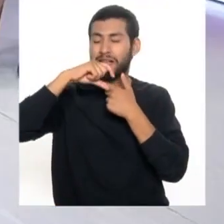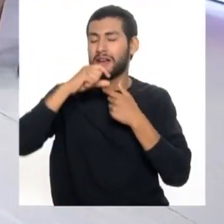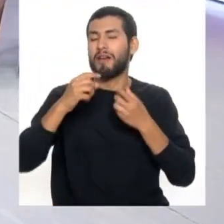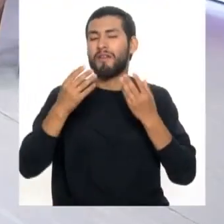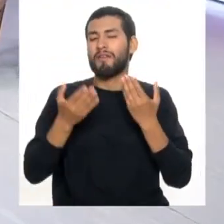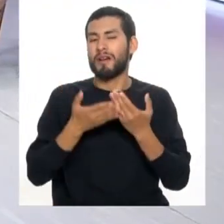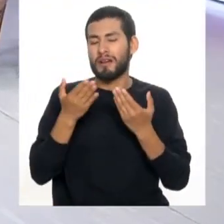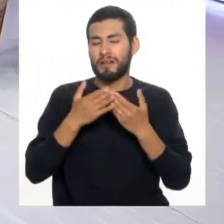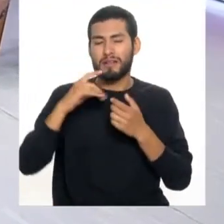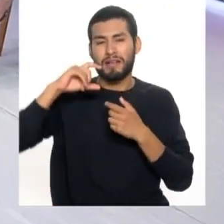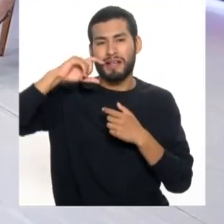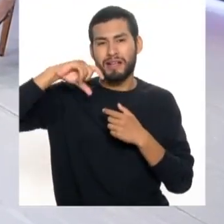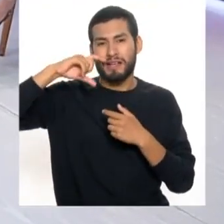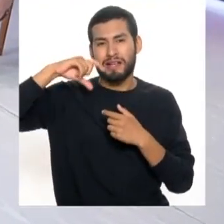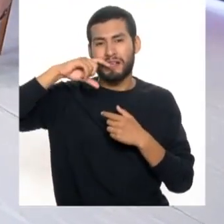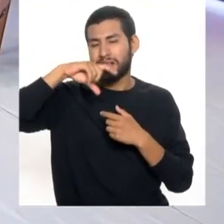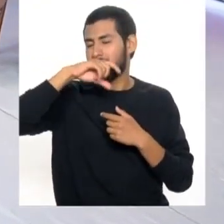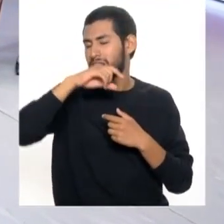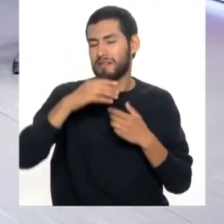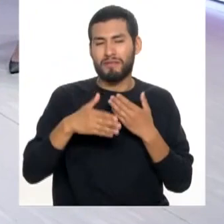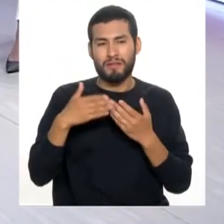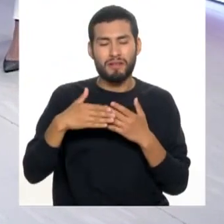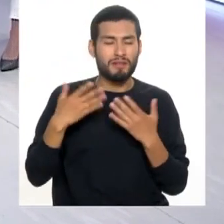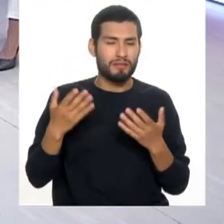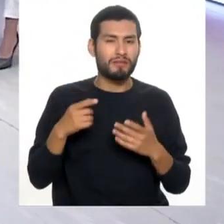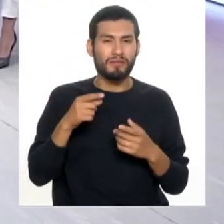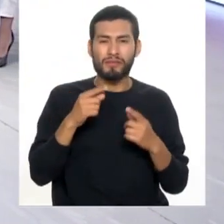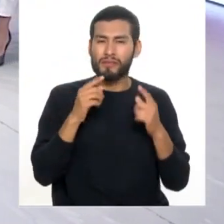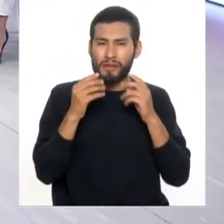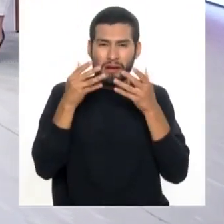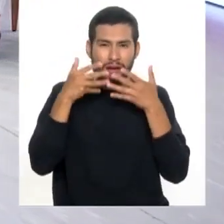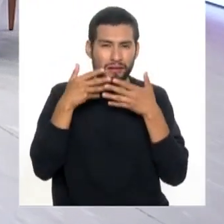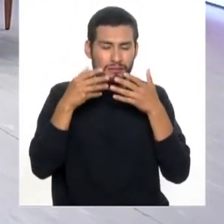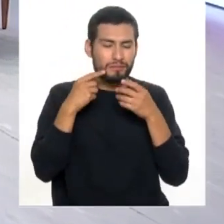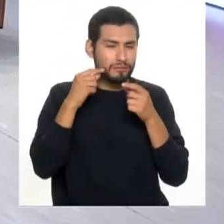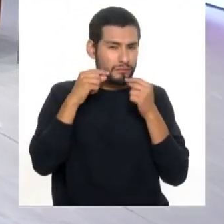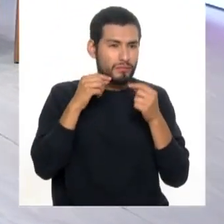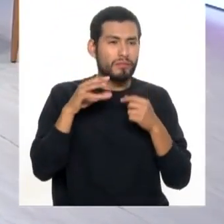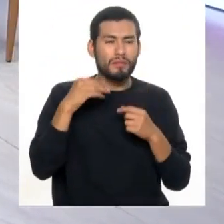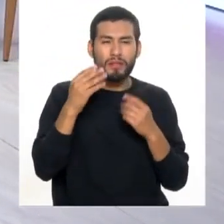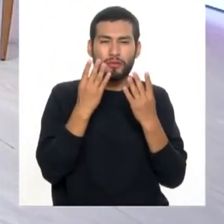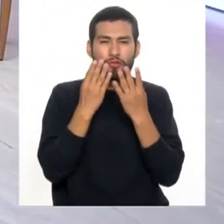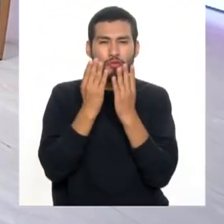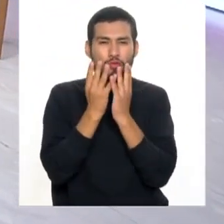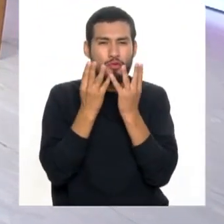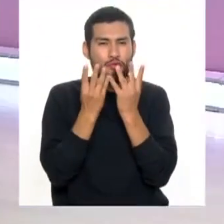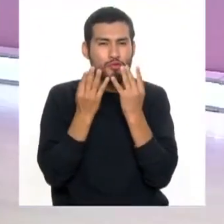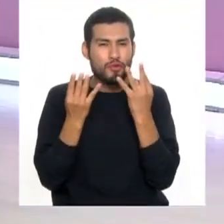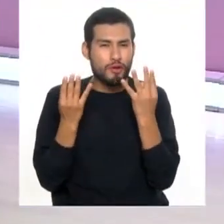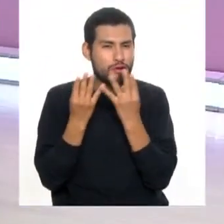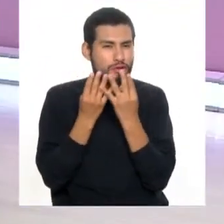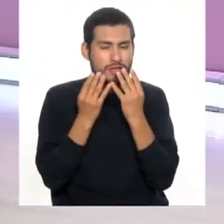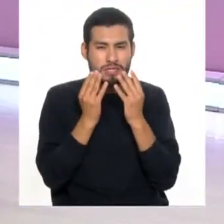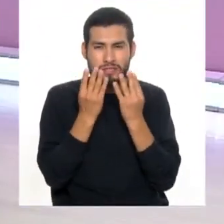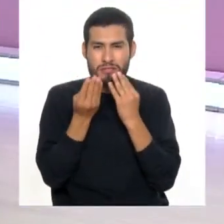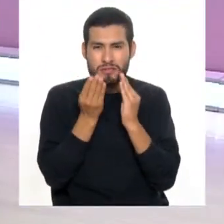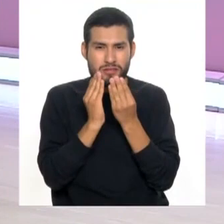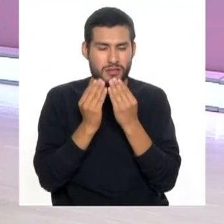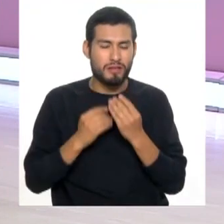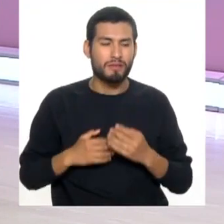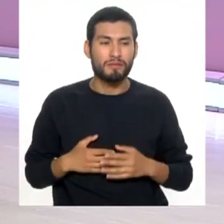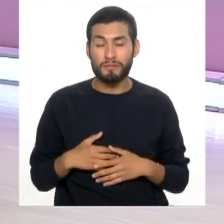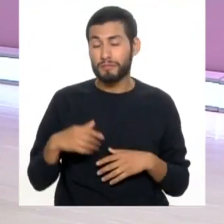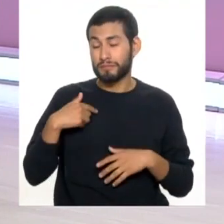fácil, puede usarlo más fácil para limpiar esas zonas que donde se va a acumular los residuos de comida por tener los dientes chuequitos. Ya, o sea, mientras que